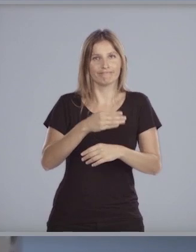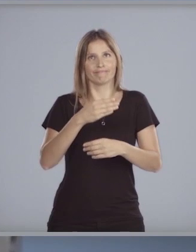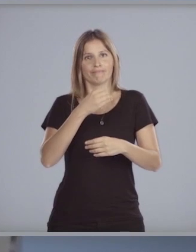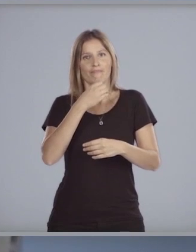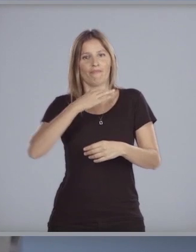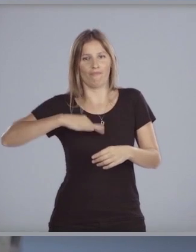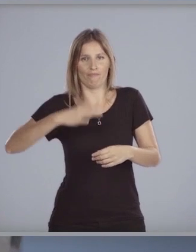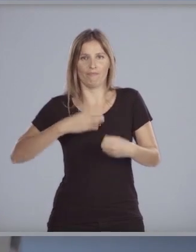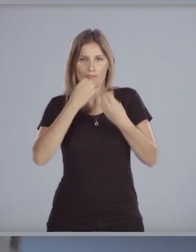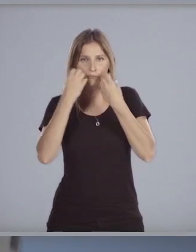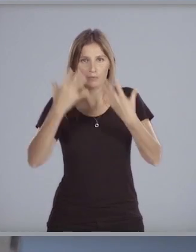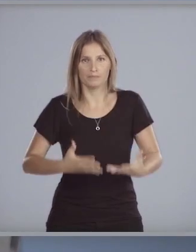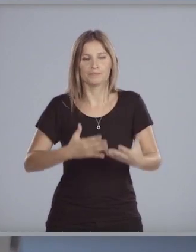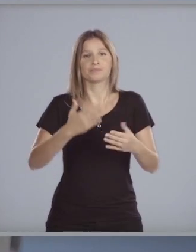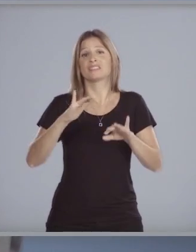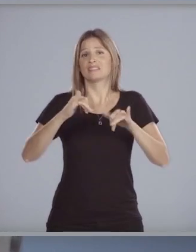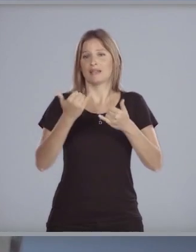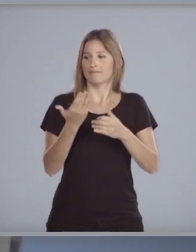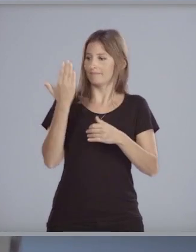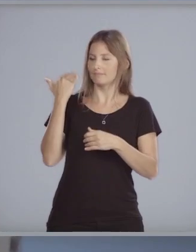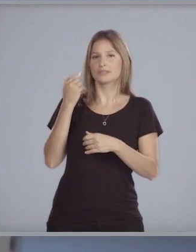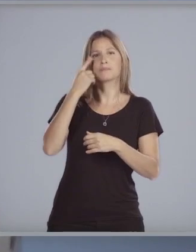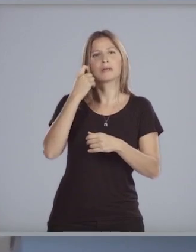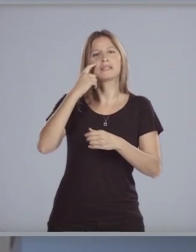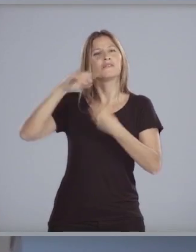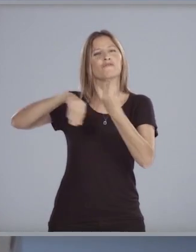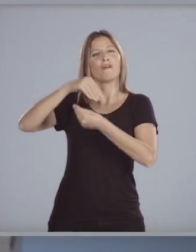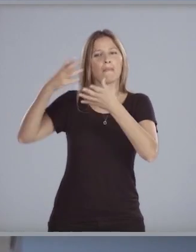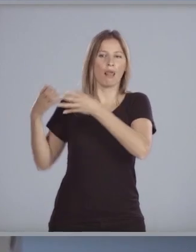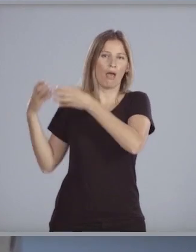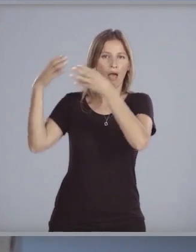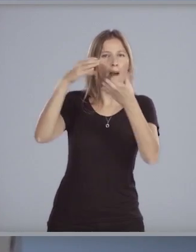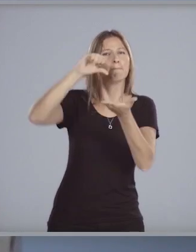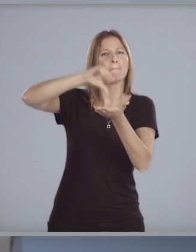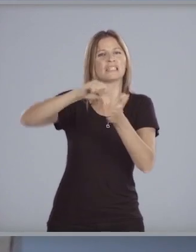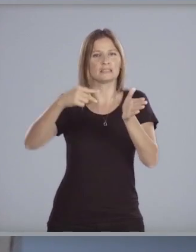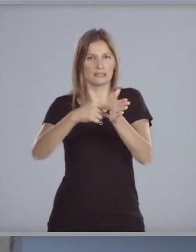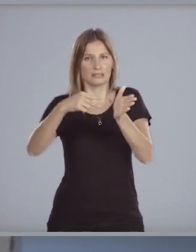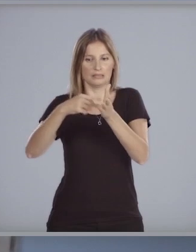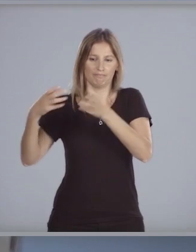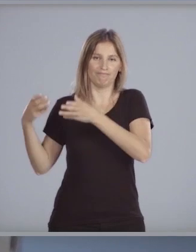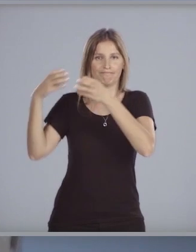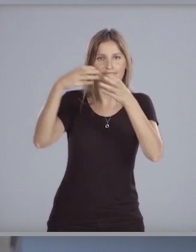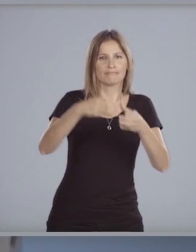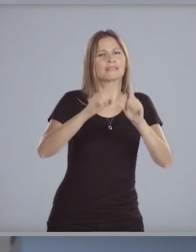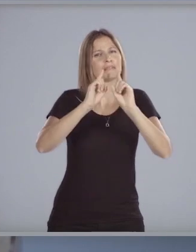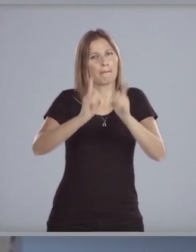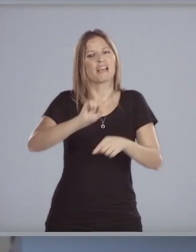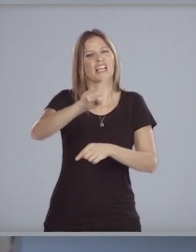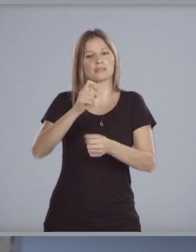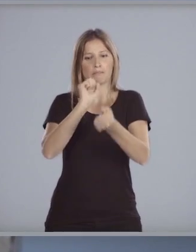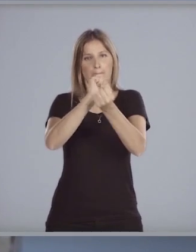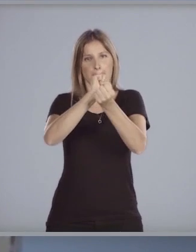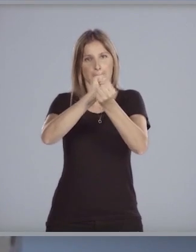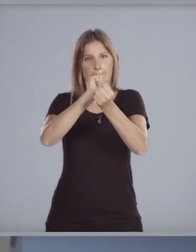A partir de la experiencia generada por la llegada de familias procedentes de Siria y de ex detenidos